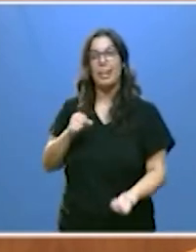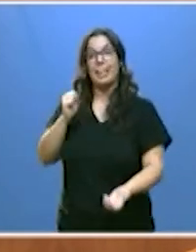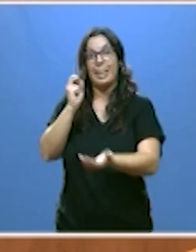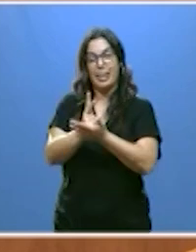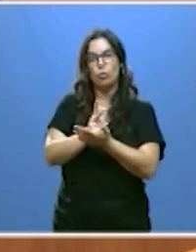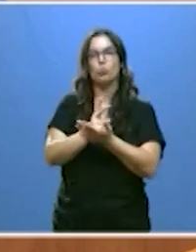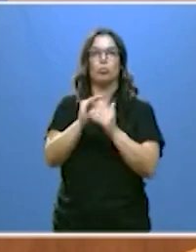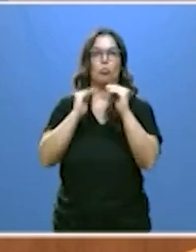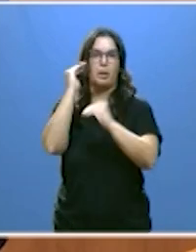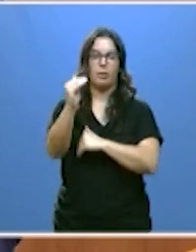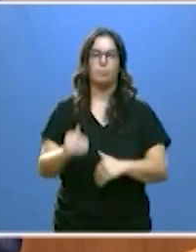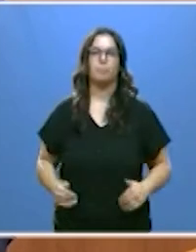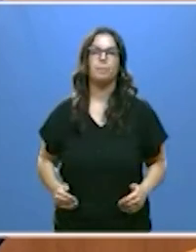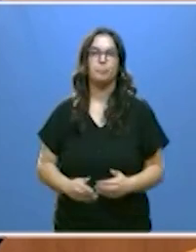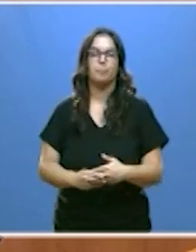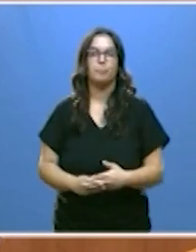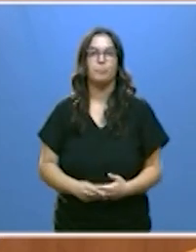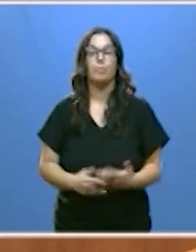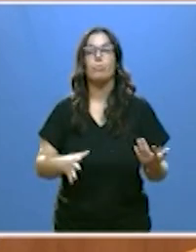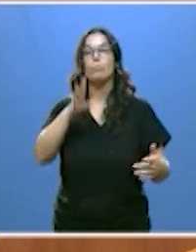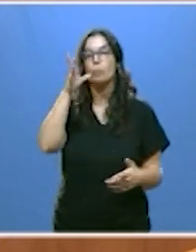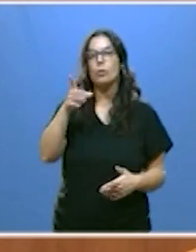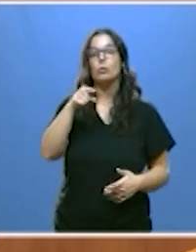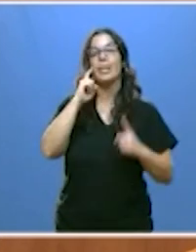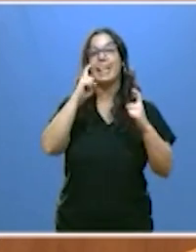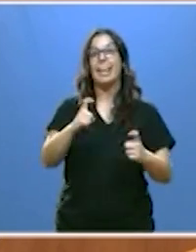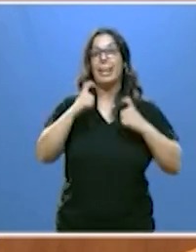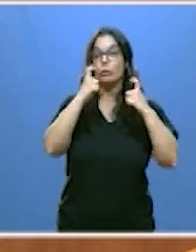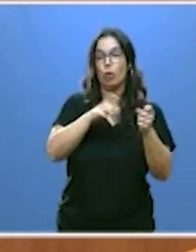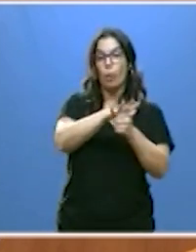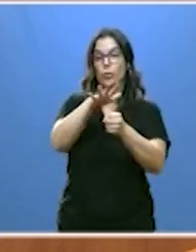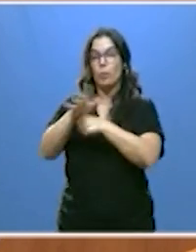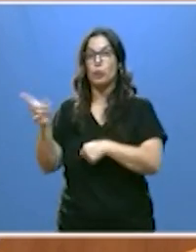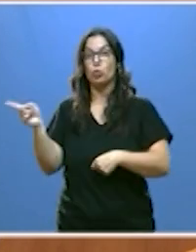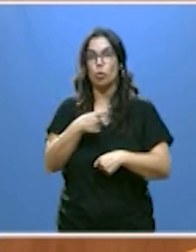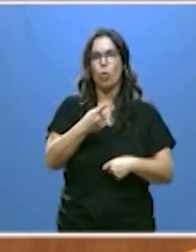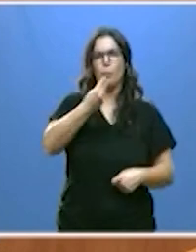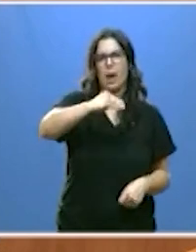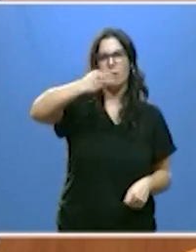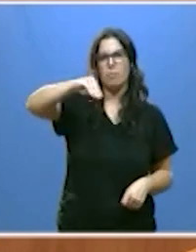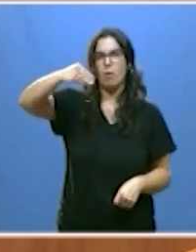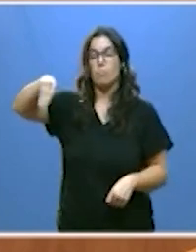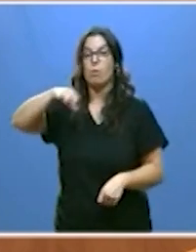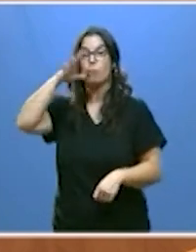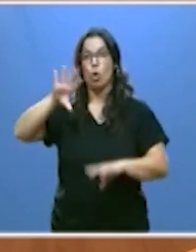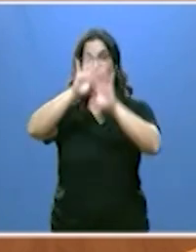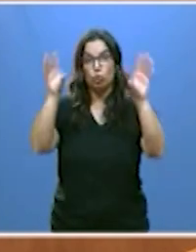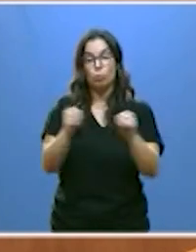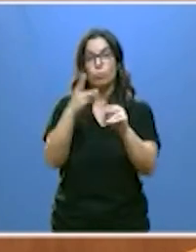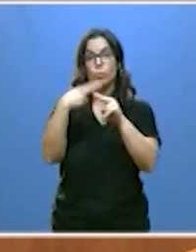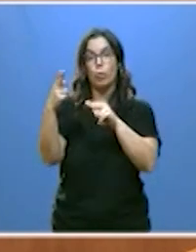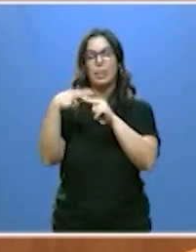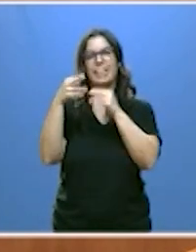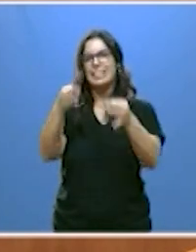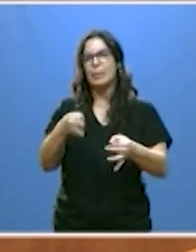demográficos con ello vamos a complementar el esfuerzo en todos los ámbitos porque el conjunto de nuestras políticas está